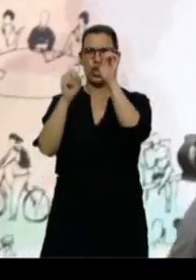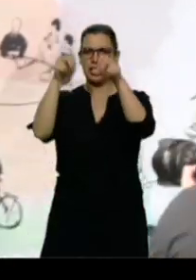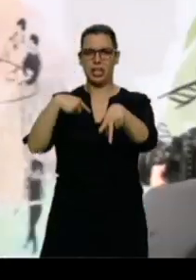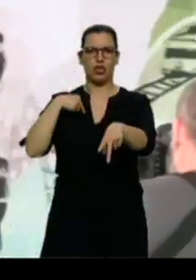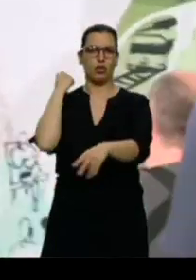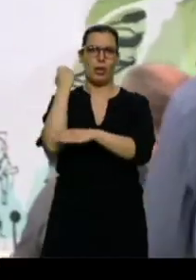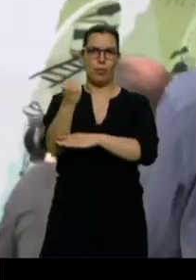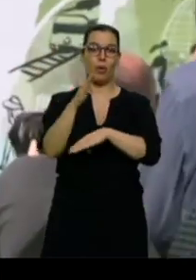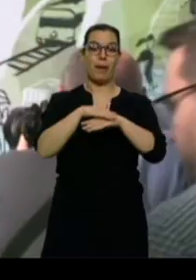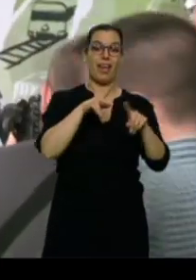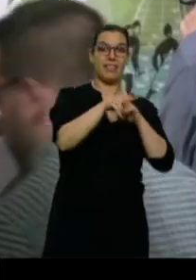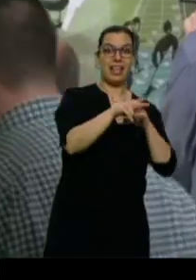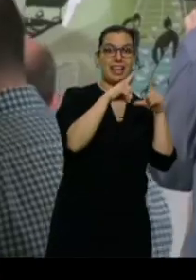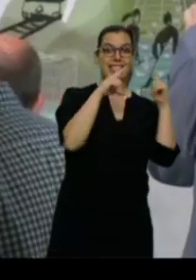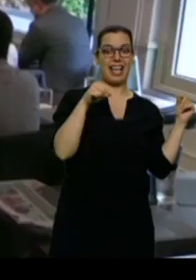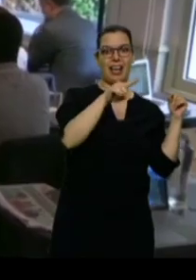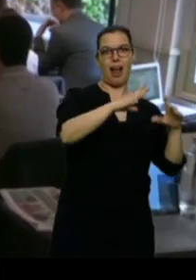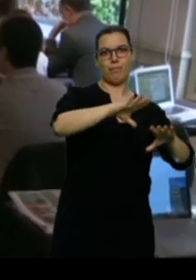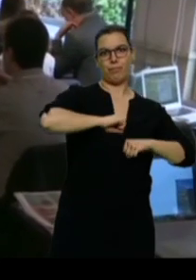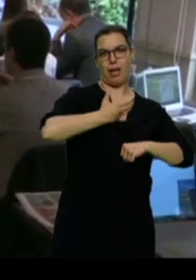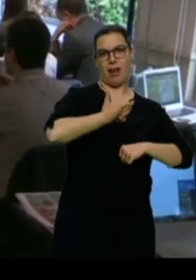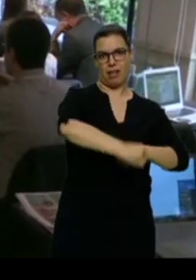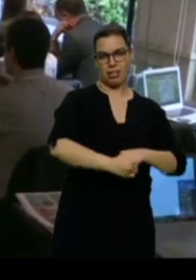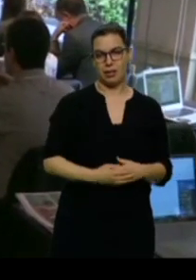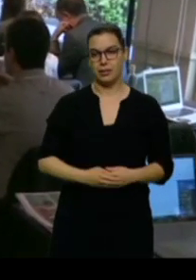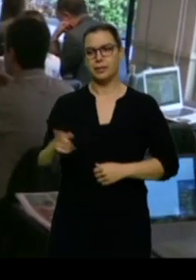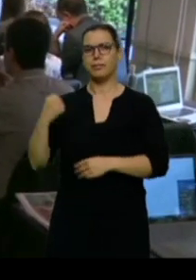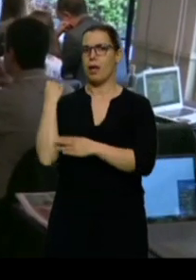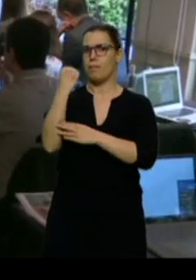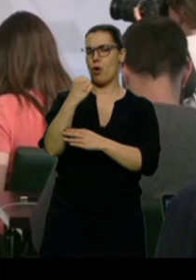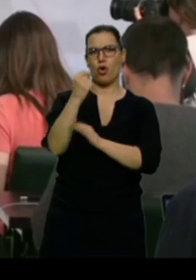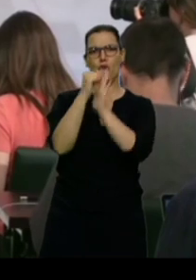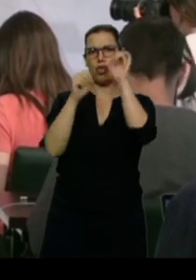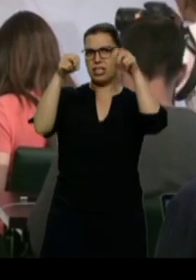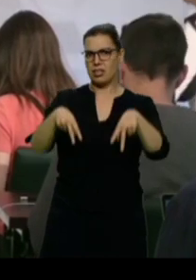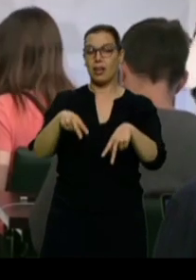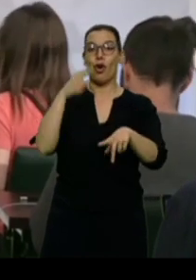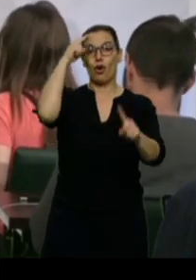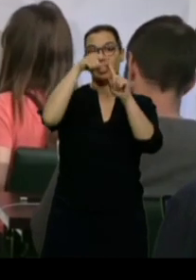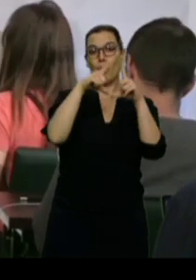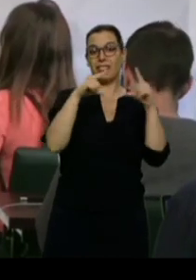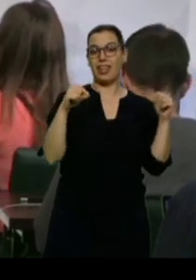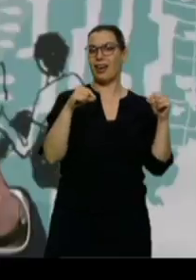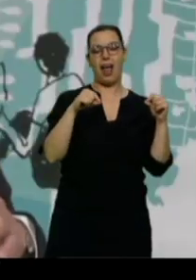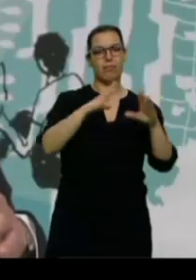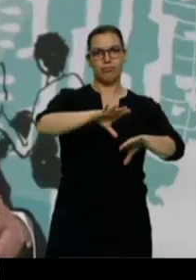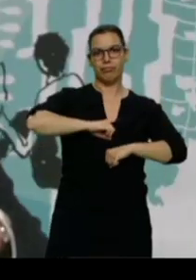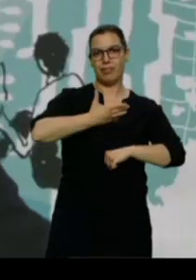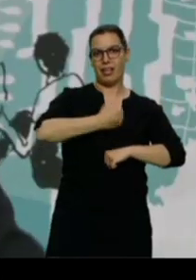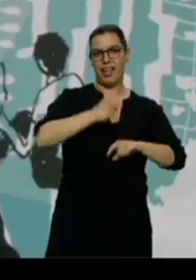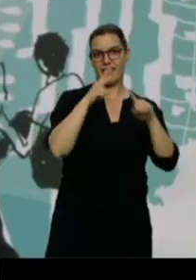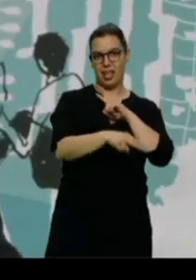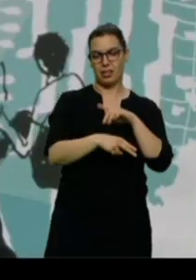Manuel Valls ofrece su respaldo a Ada Colau sin condiciones para impedir que Esquerra Republicana se haga con el Ayuntamiento de Barcelona. Ada